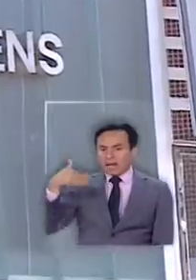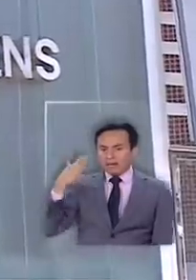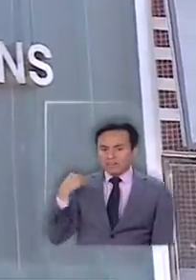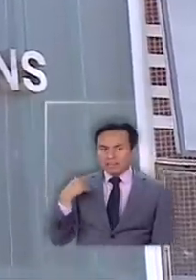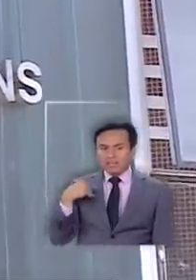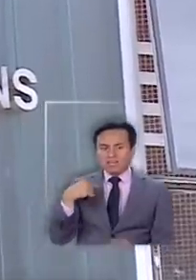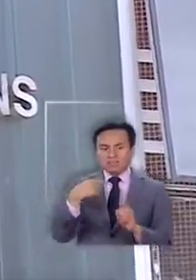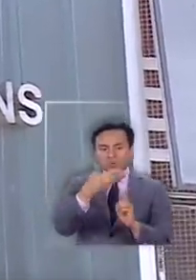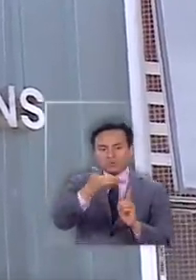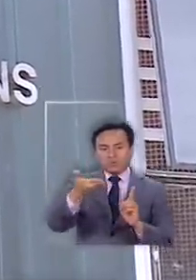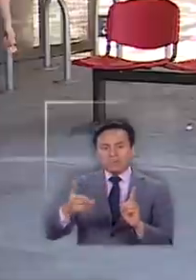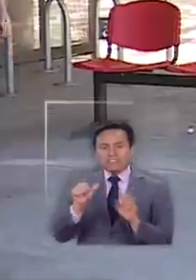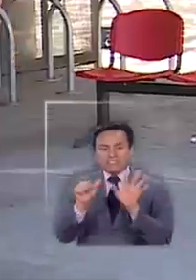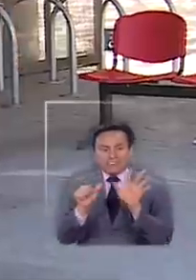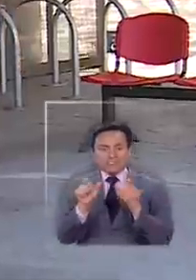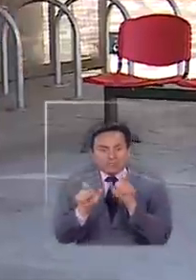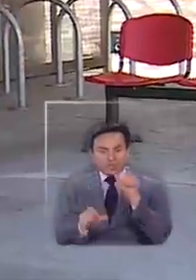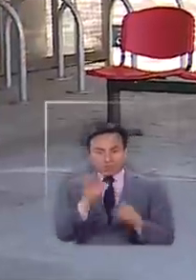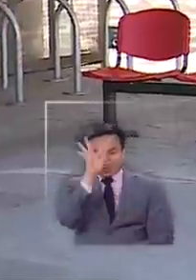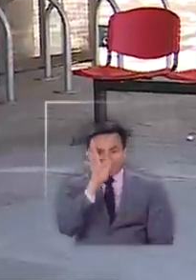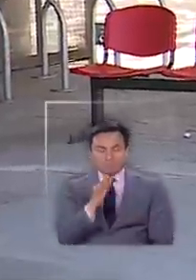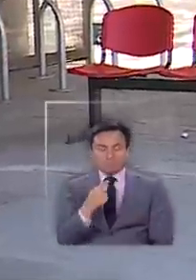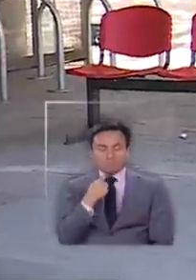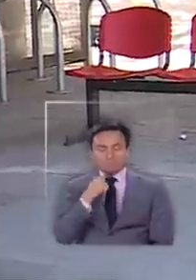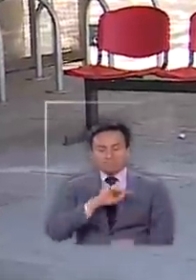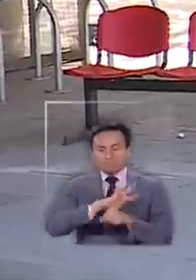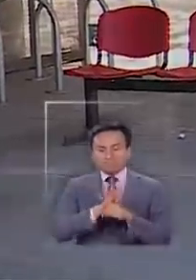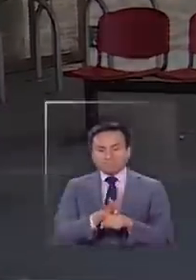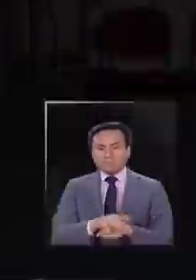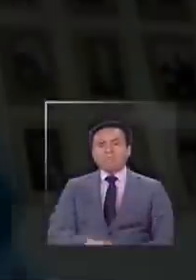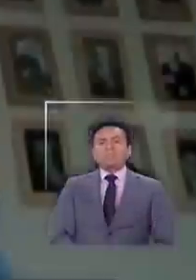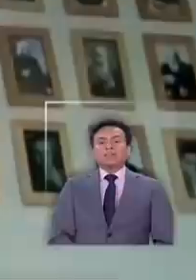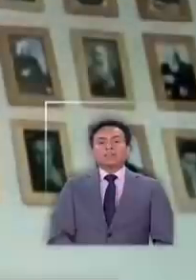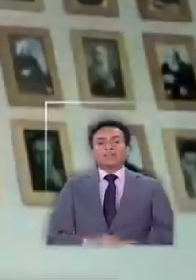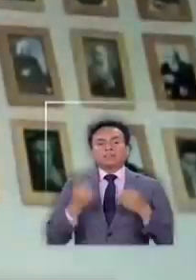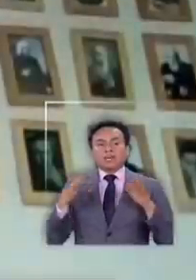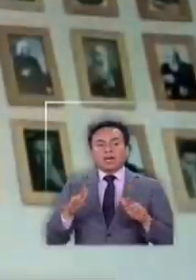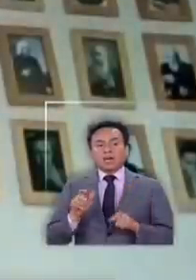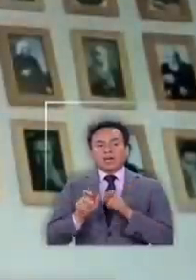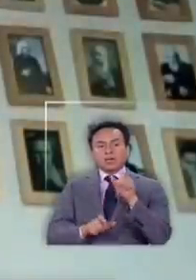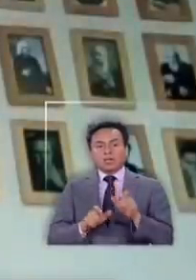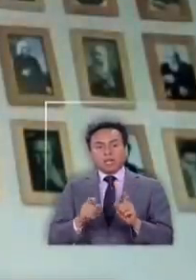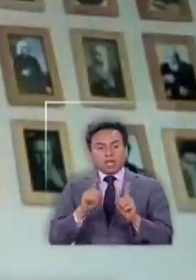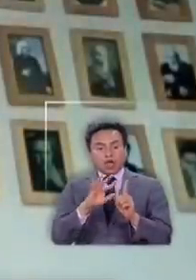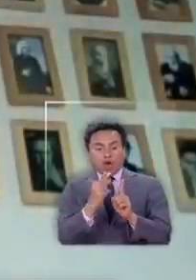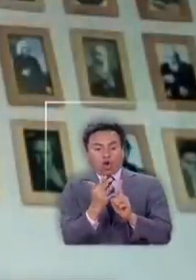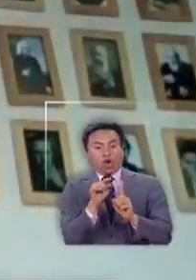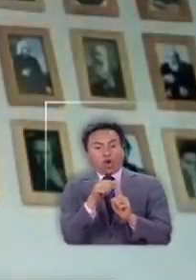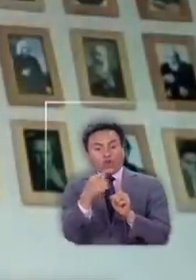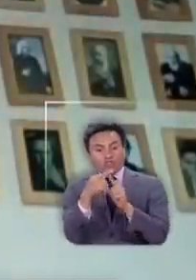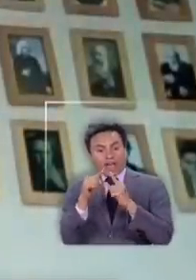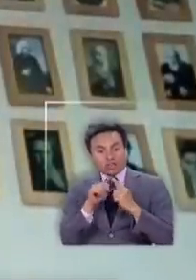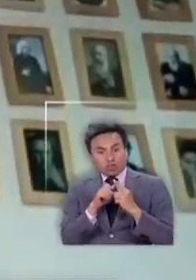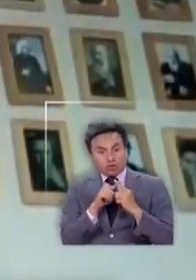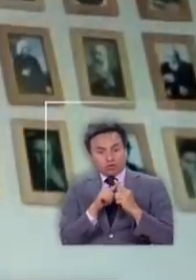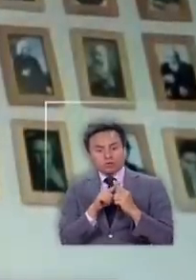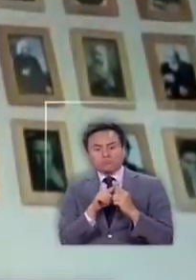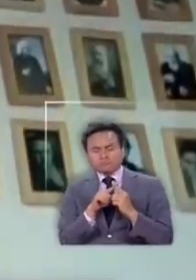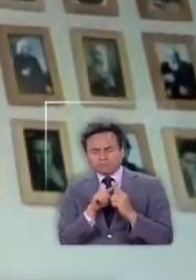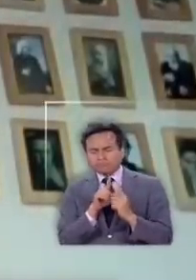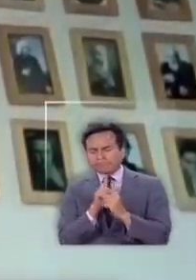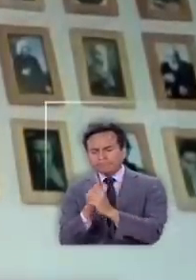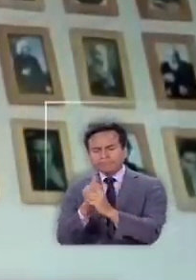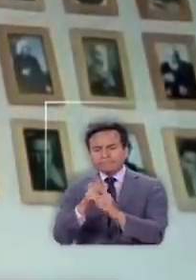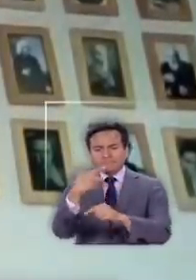y ya son seis los funcionarios infectados Se tomó al grupo de contacto de ella se les